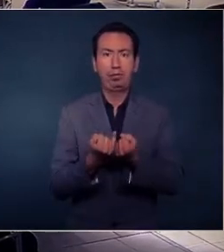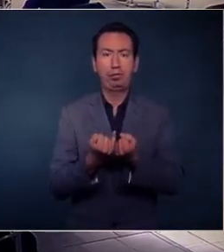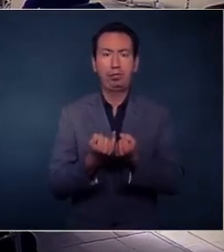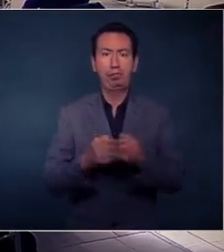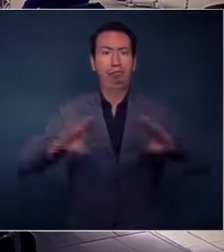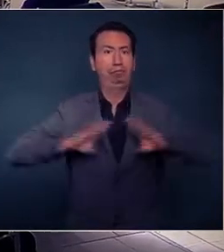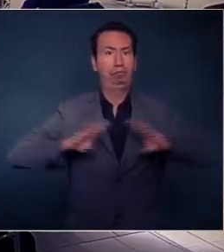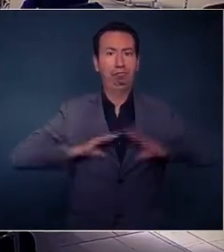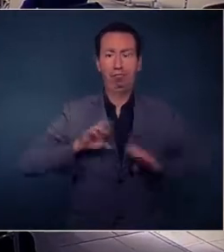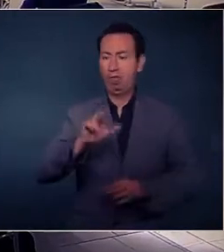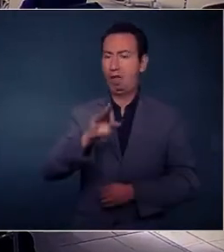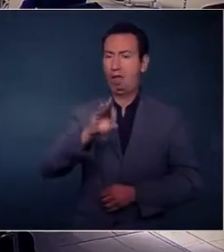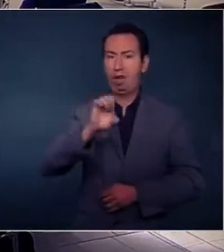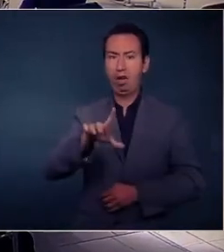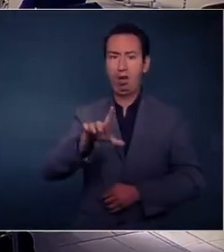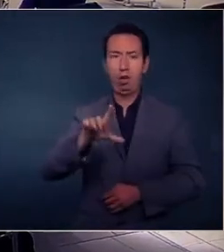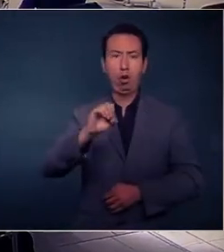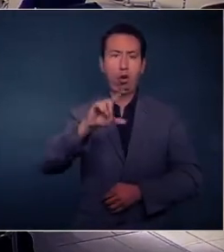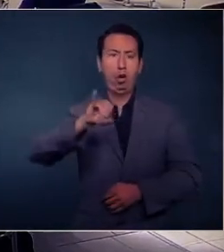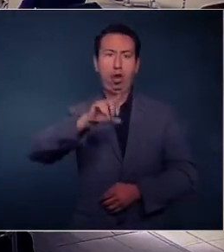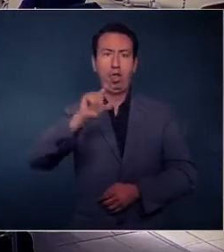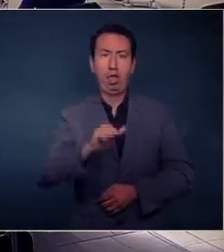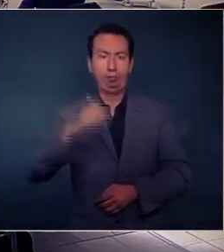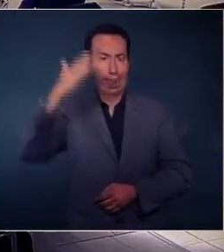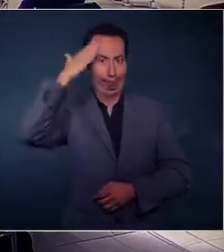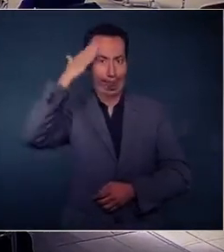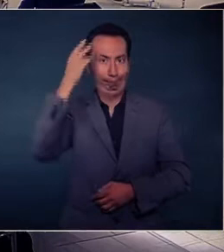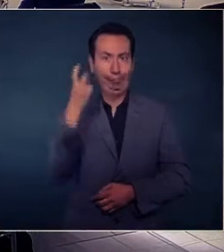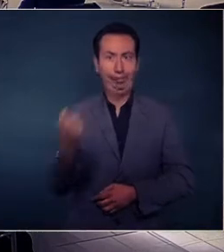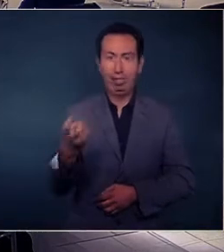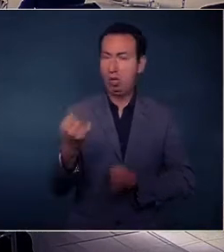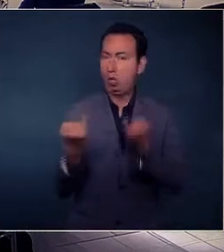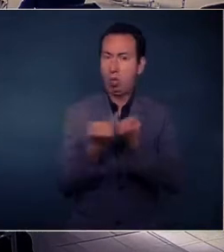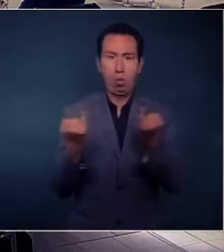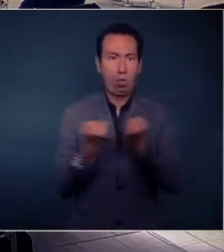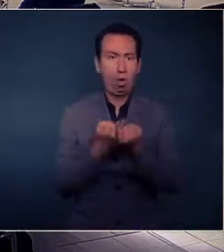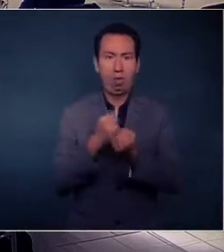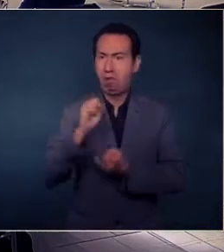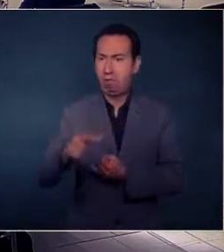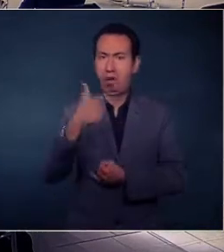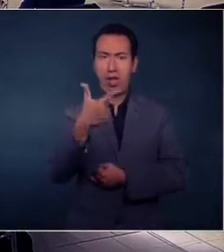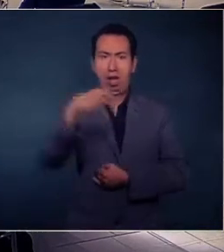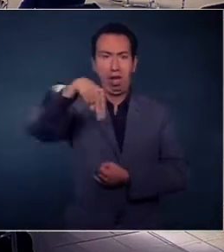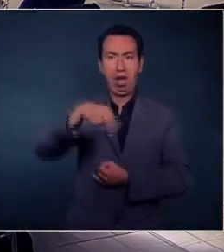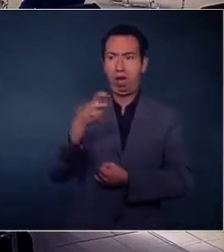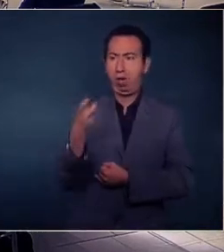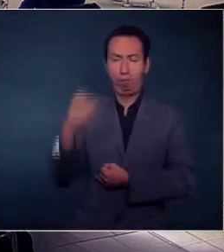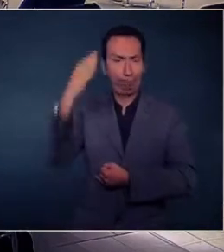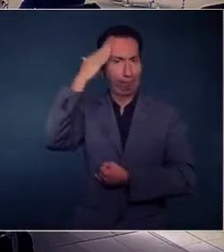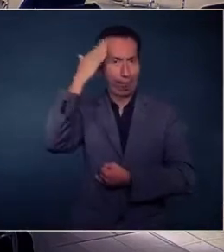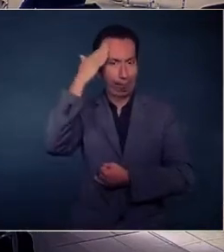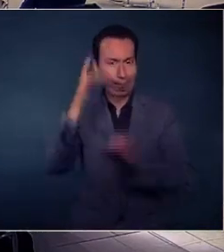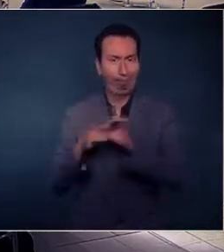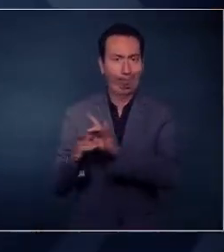Gracias Rafael Ojeda, con el apoyo también, y al general Bucio, también de la Guardia Nacional. Bueno,